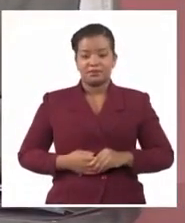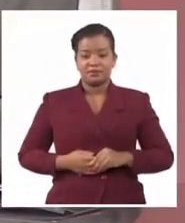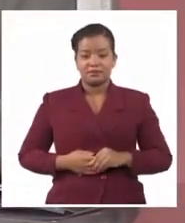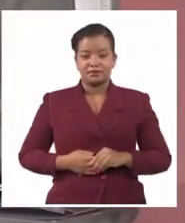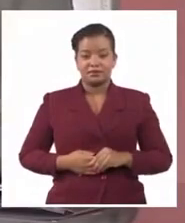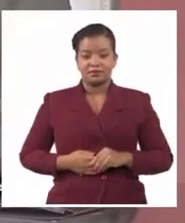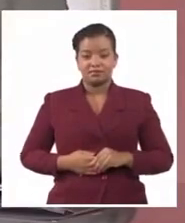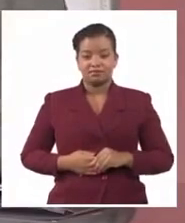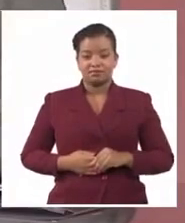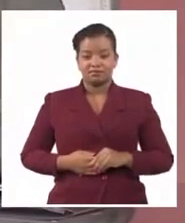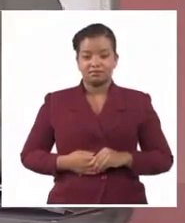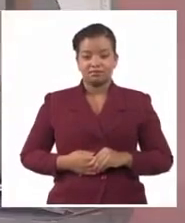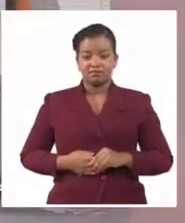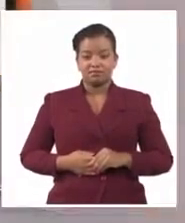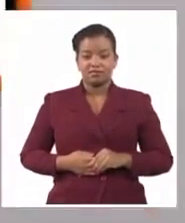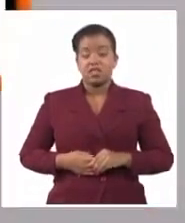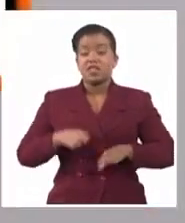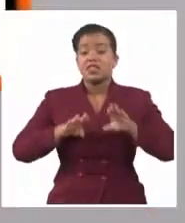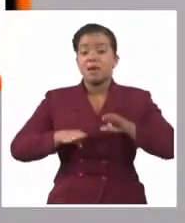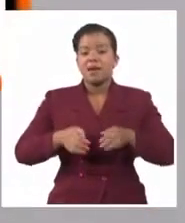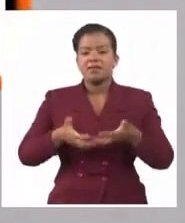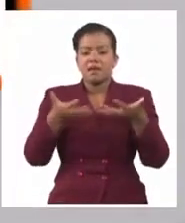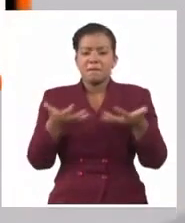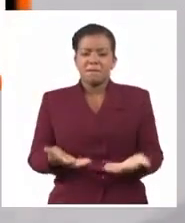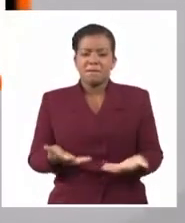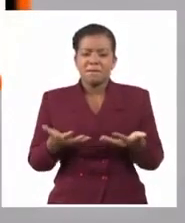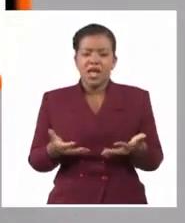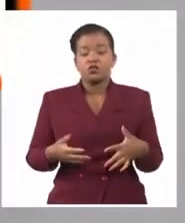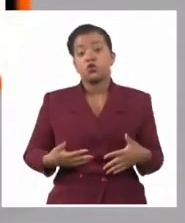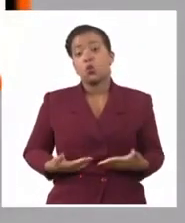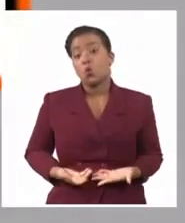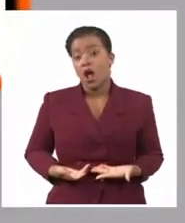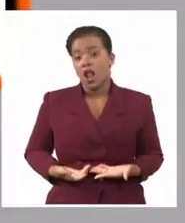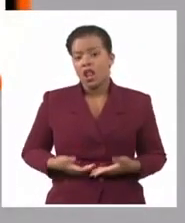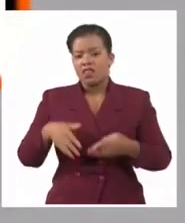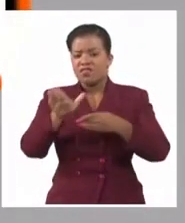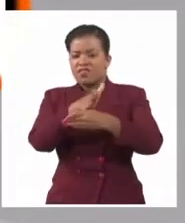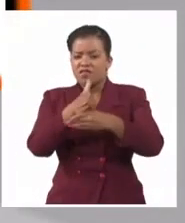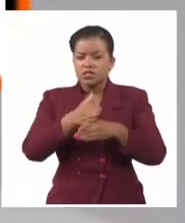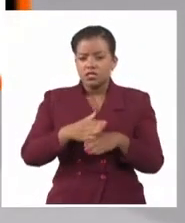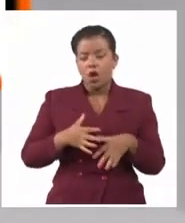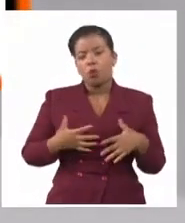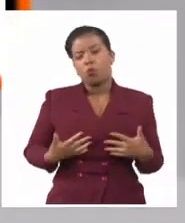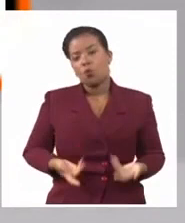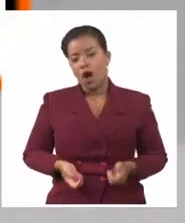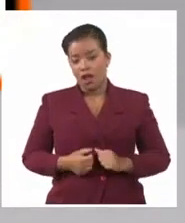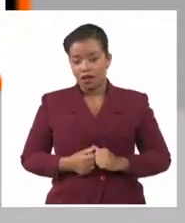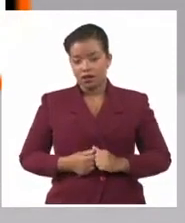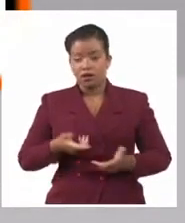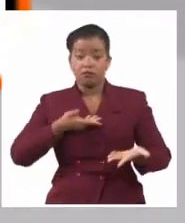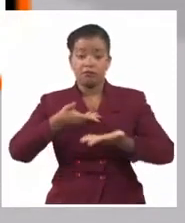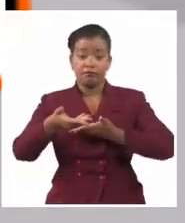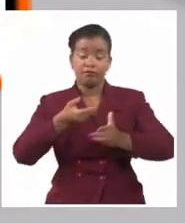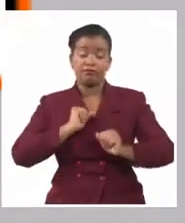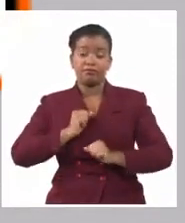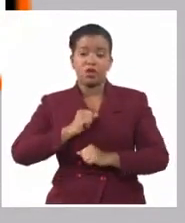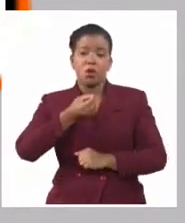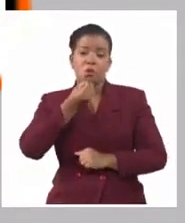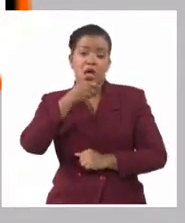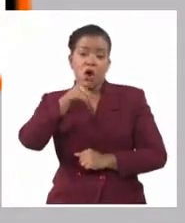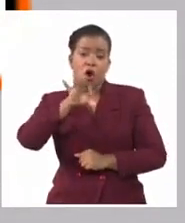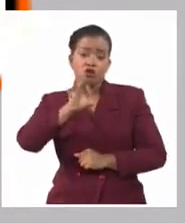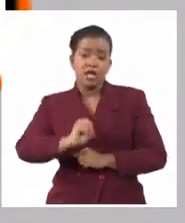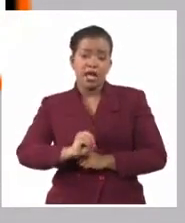el peso y la diversidad, el carácter comercial. Usted puede traer 80, 100